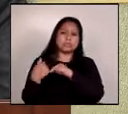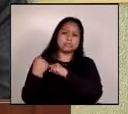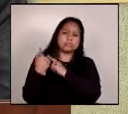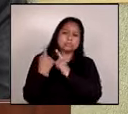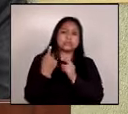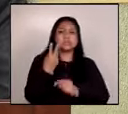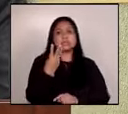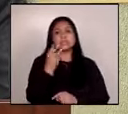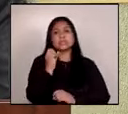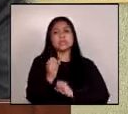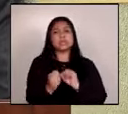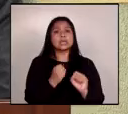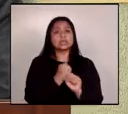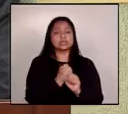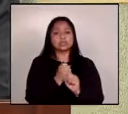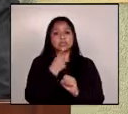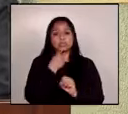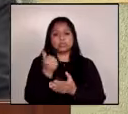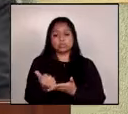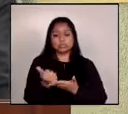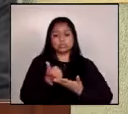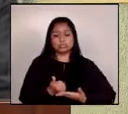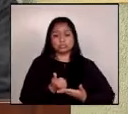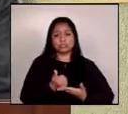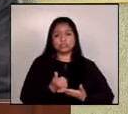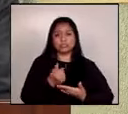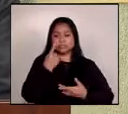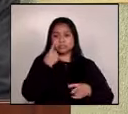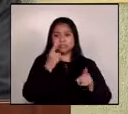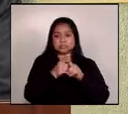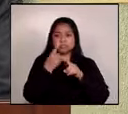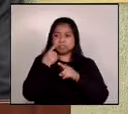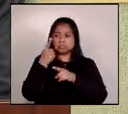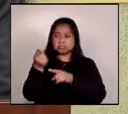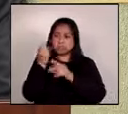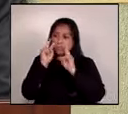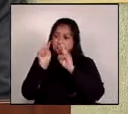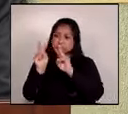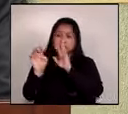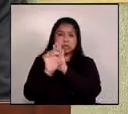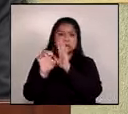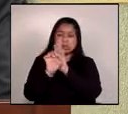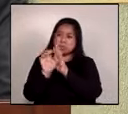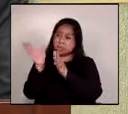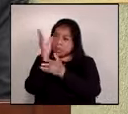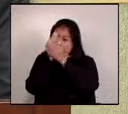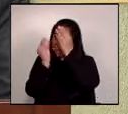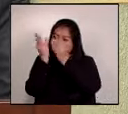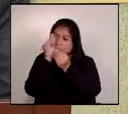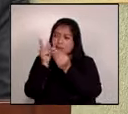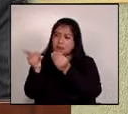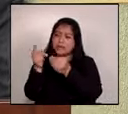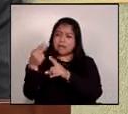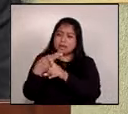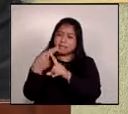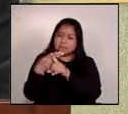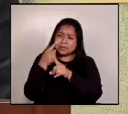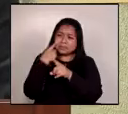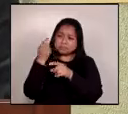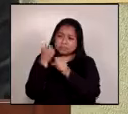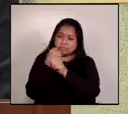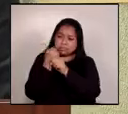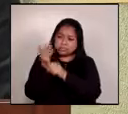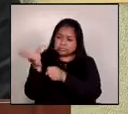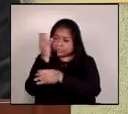y que nos permitirán tomar sus buenas prácticas lecciones de aprendidas desafíos y estrategias